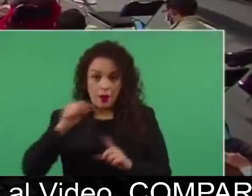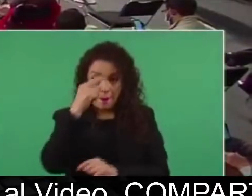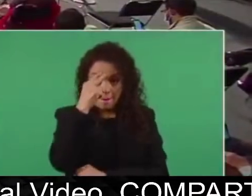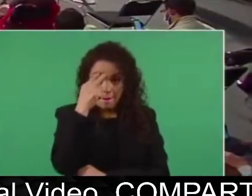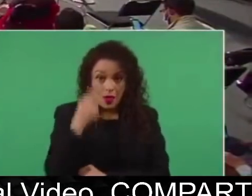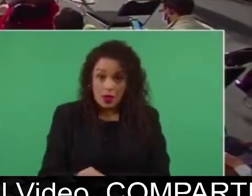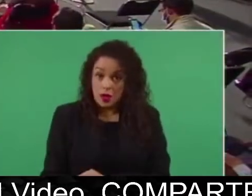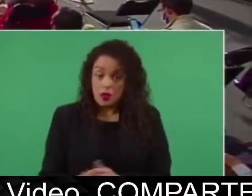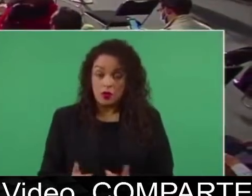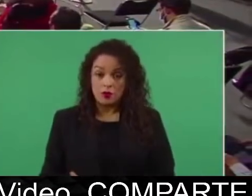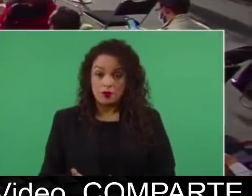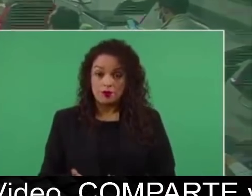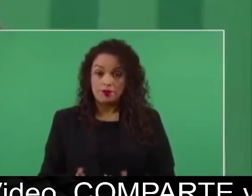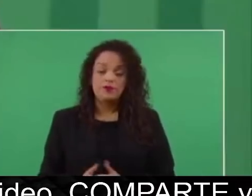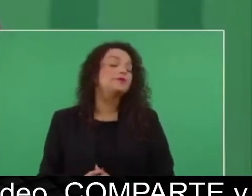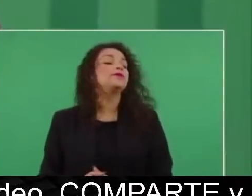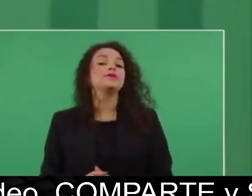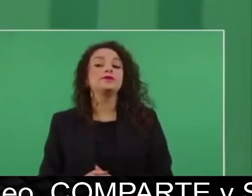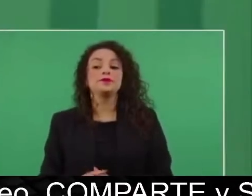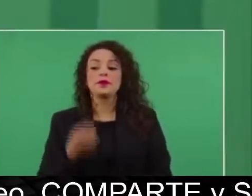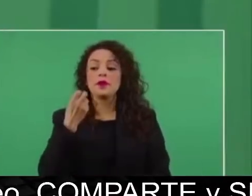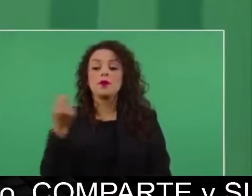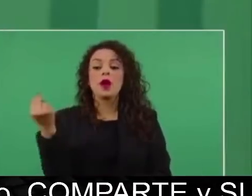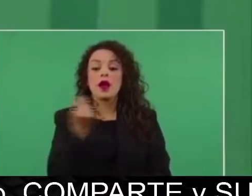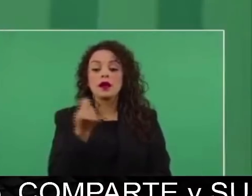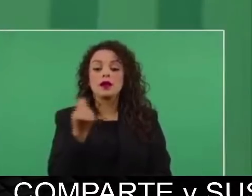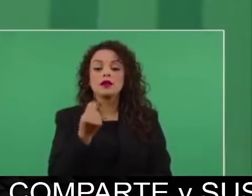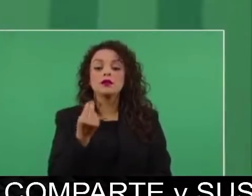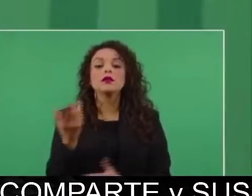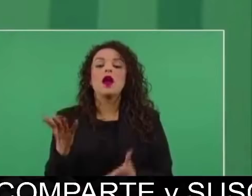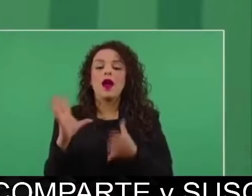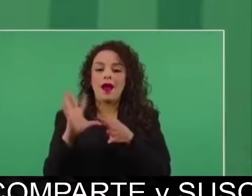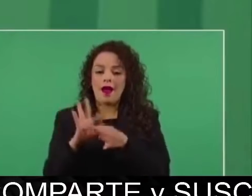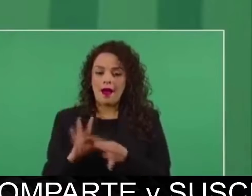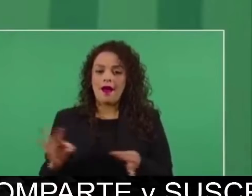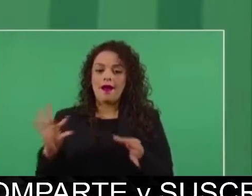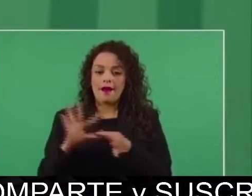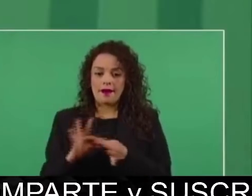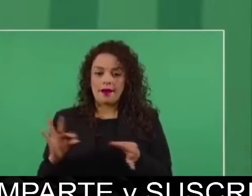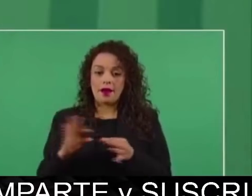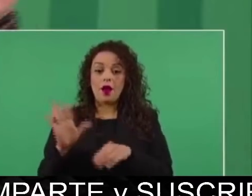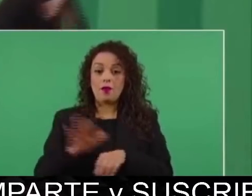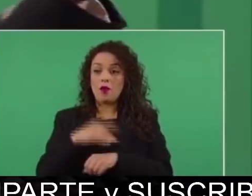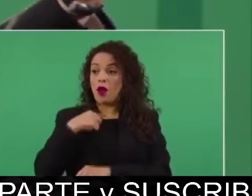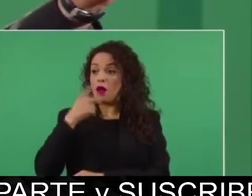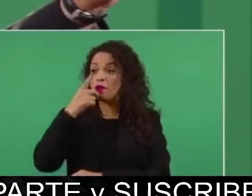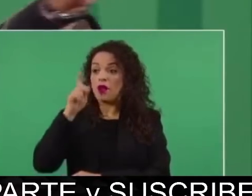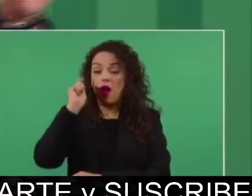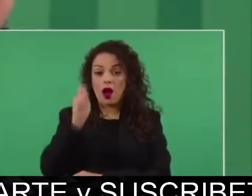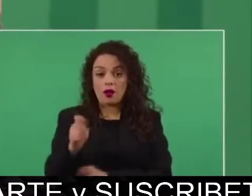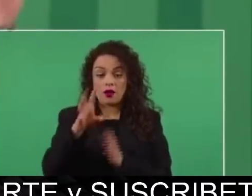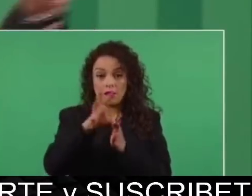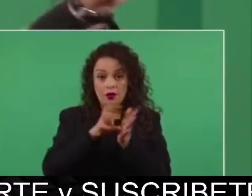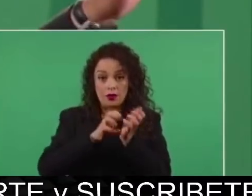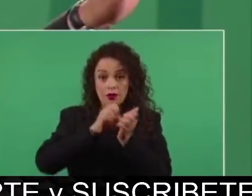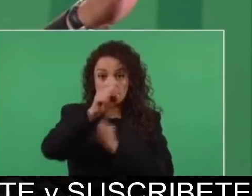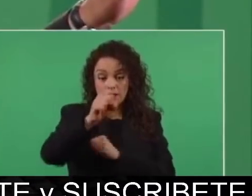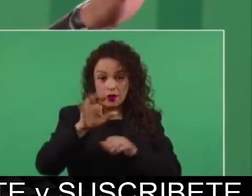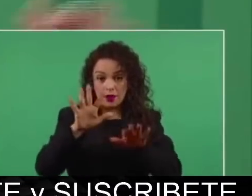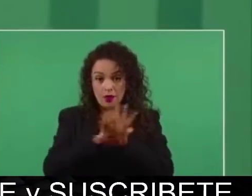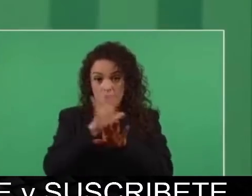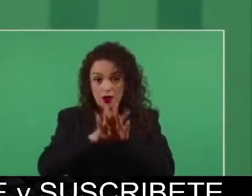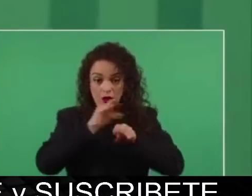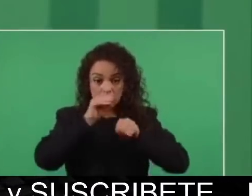tiempo, porque ya dije que la mayoría de las reformas constitucionales ya se hicieron,